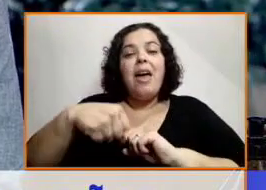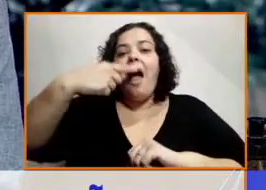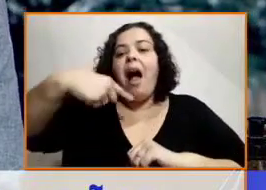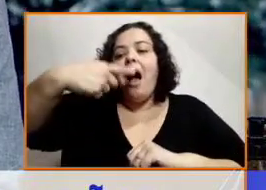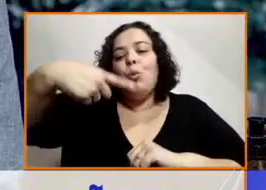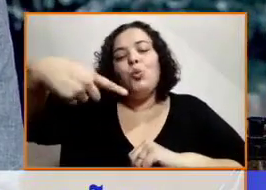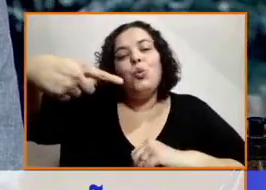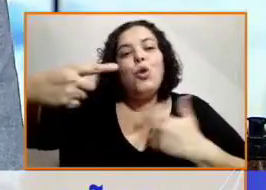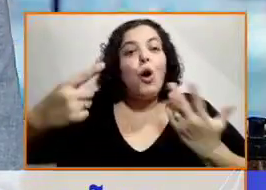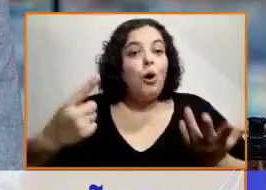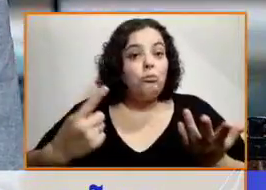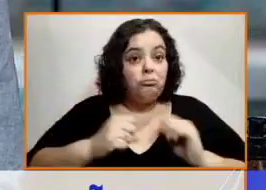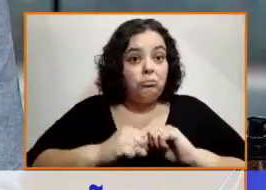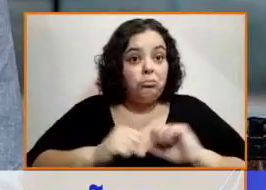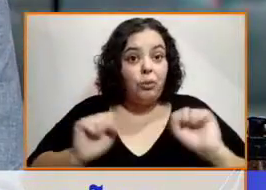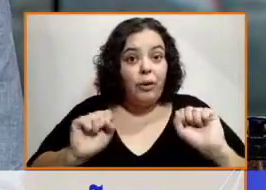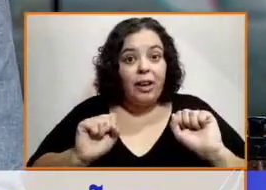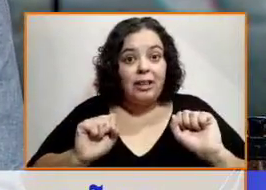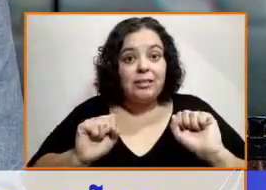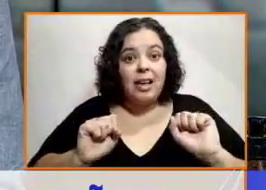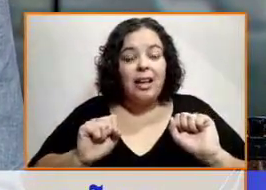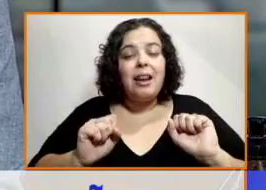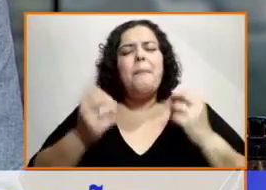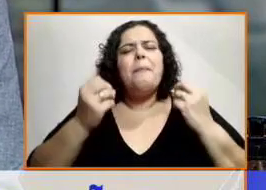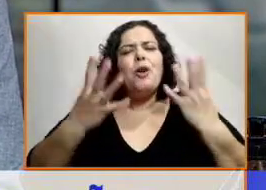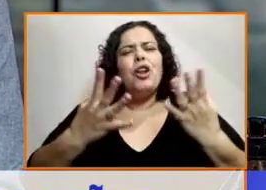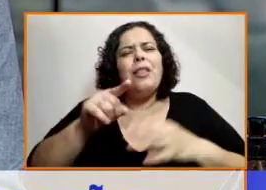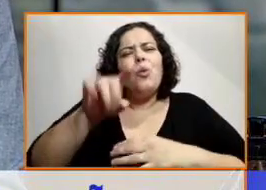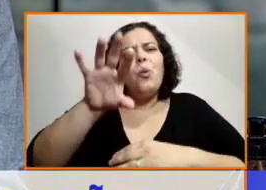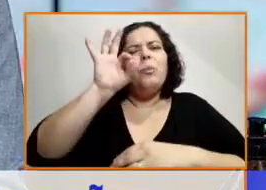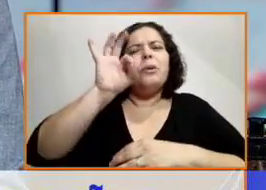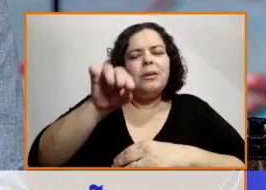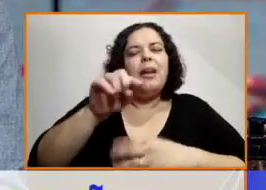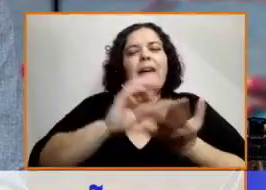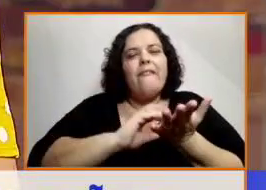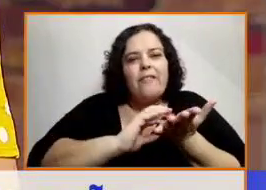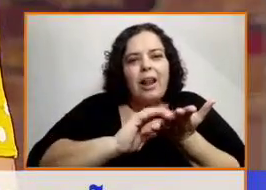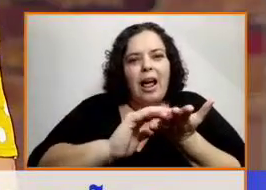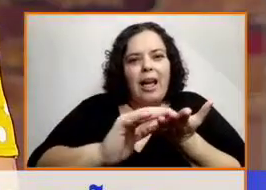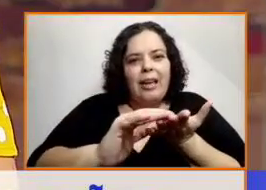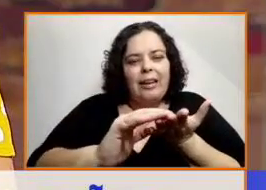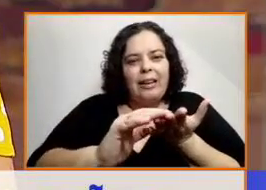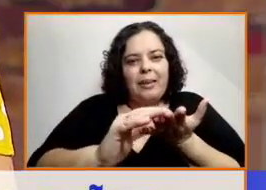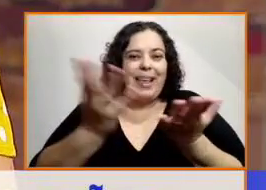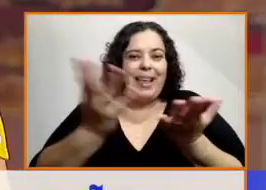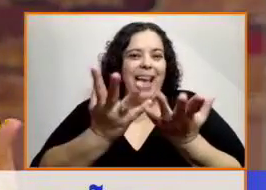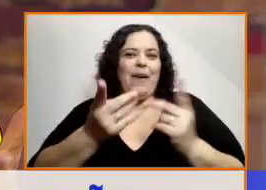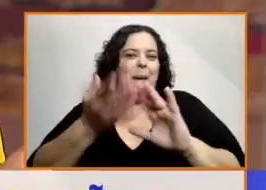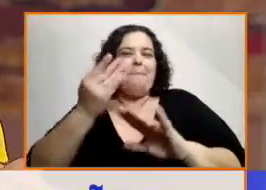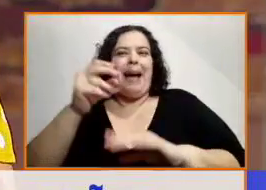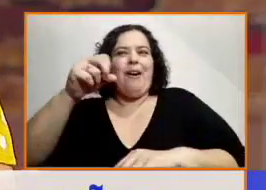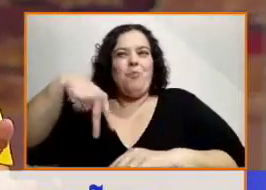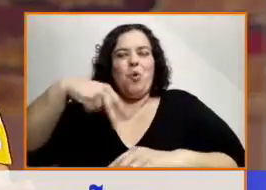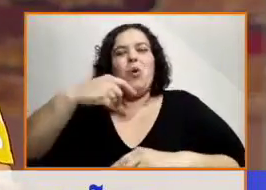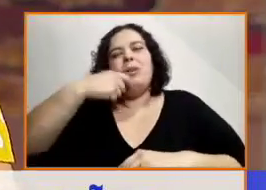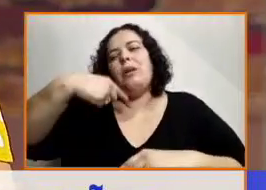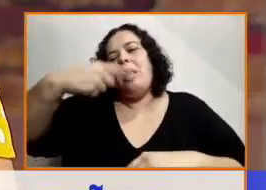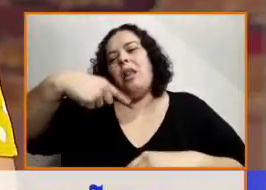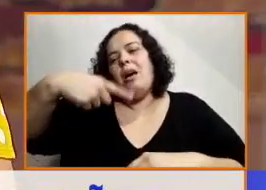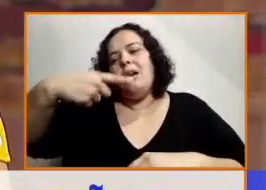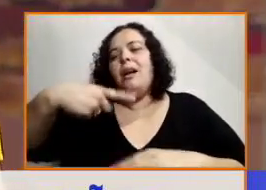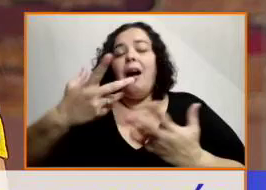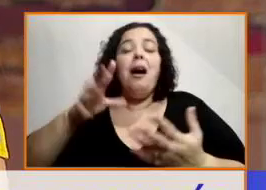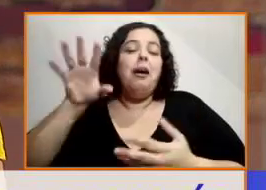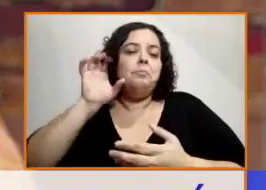los ciegos, creo que se ha popularizado más, el grabar libros en formato de audio. Porque igual a lo que nos pasa a todos,